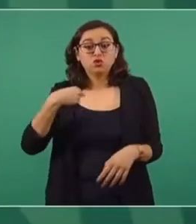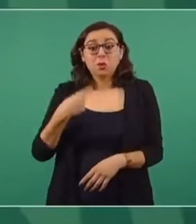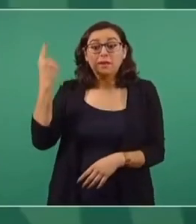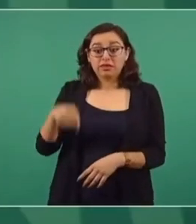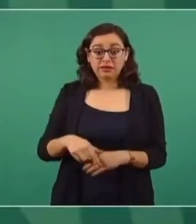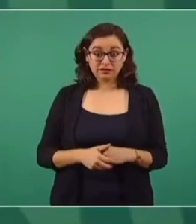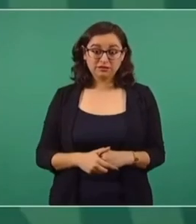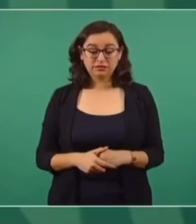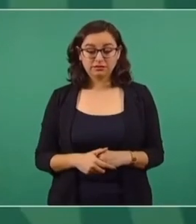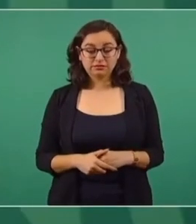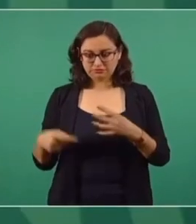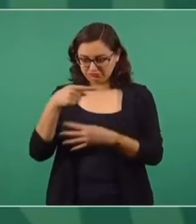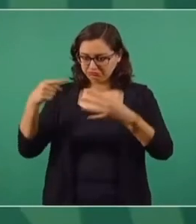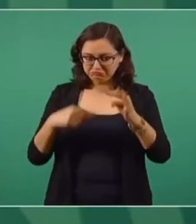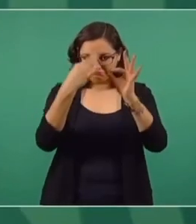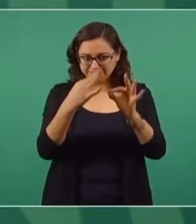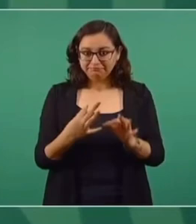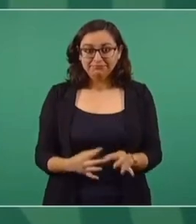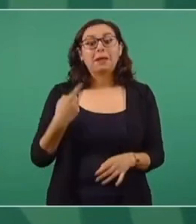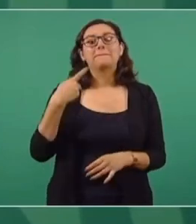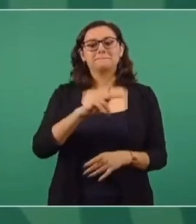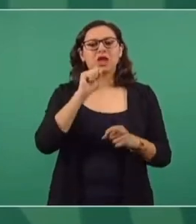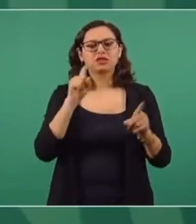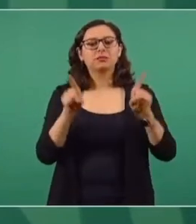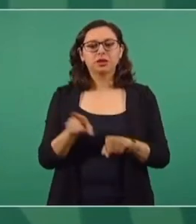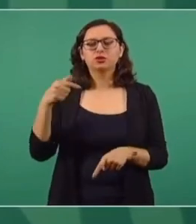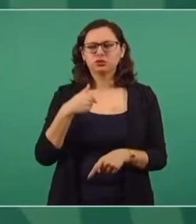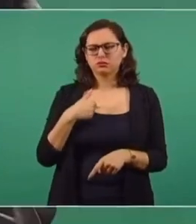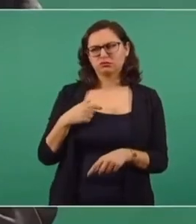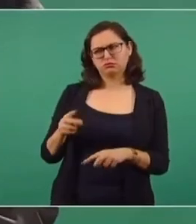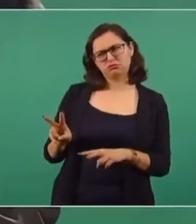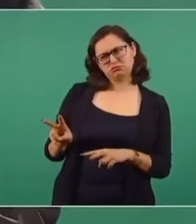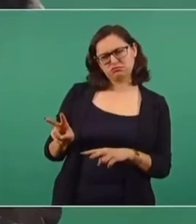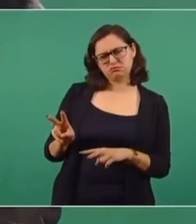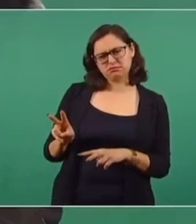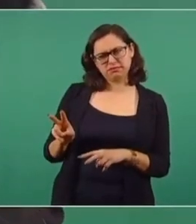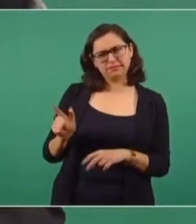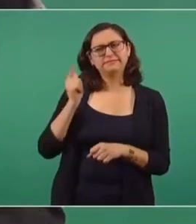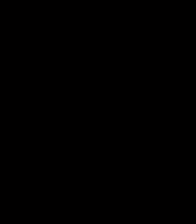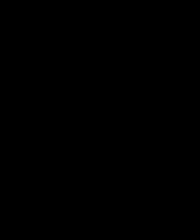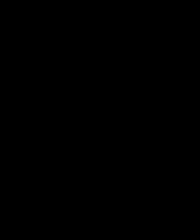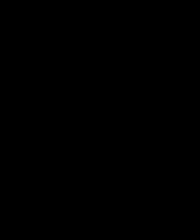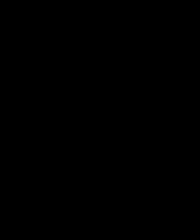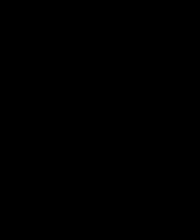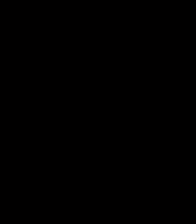dado. Pero también he estado notando cosas que no son convenientes.